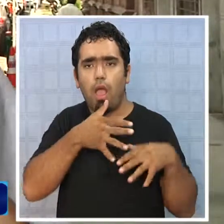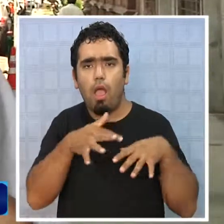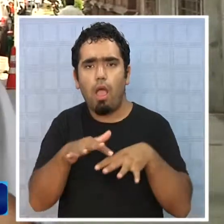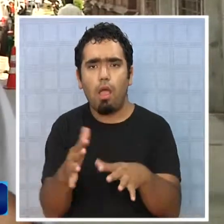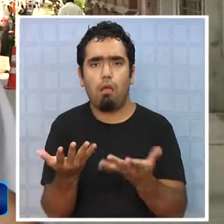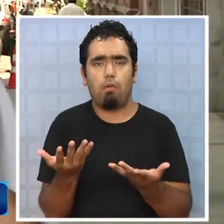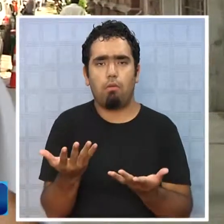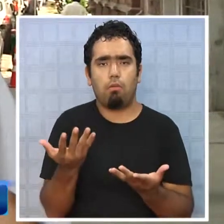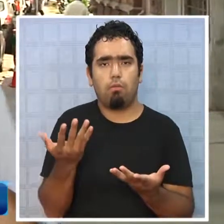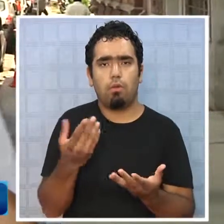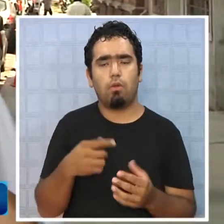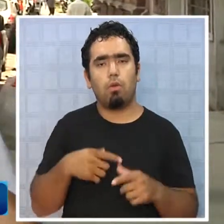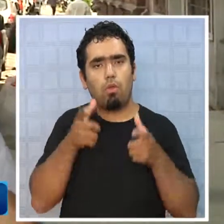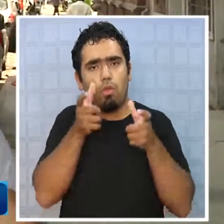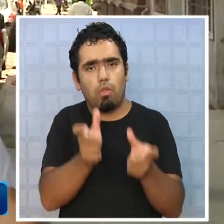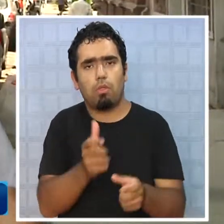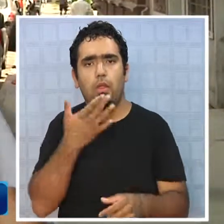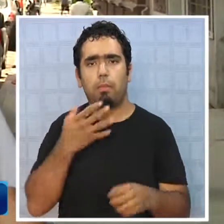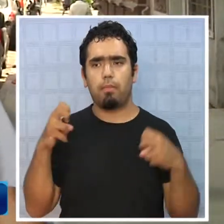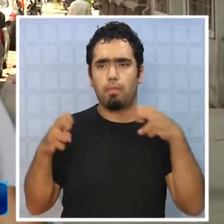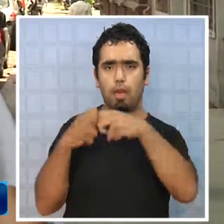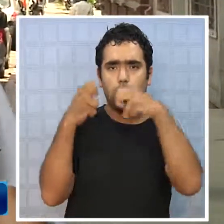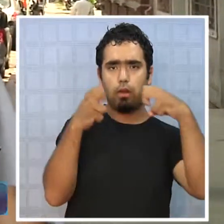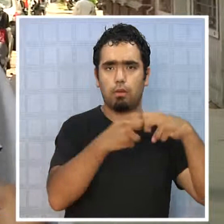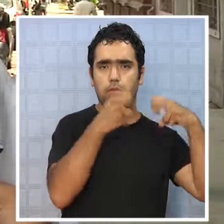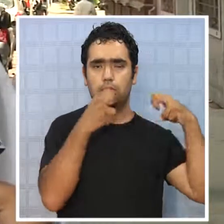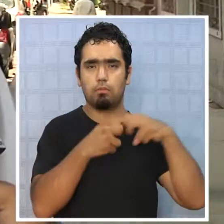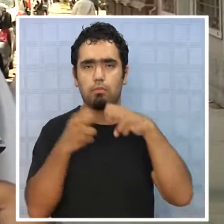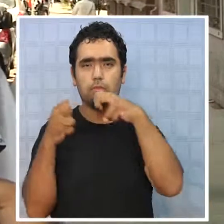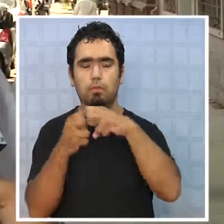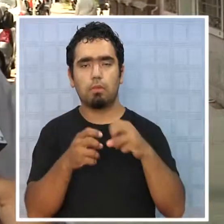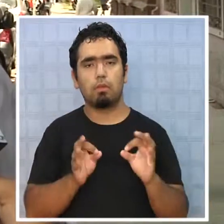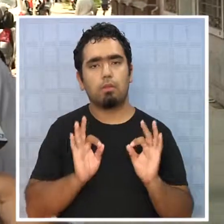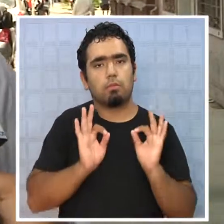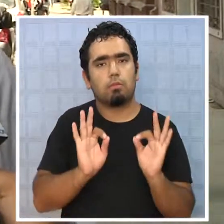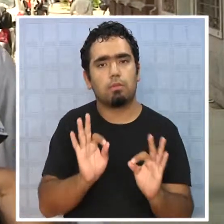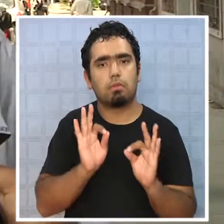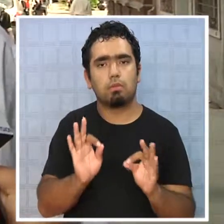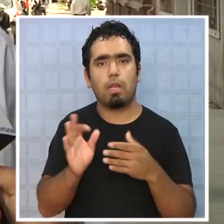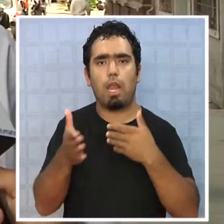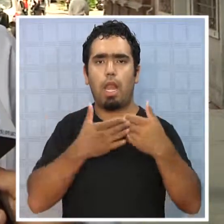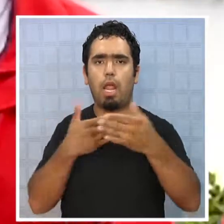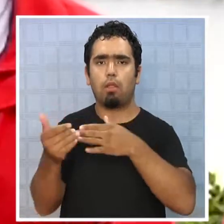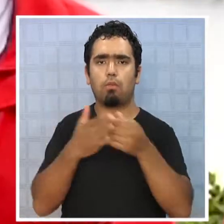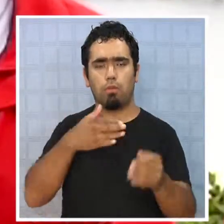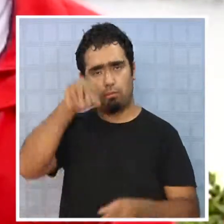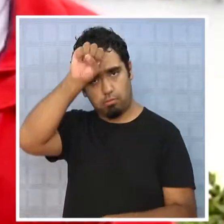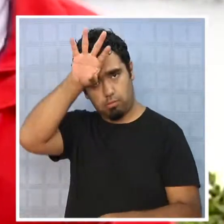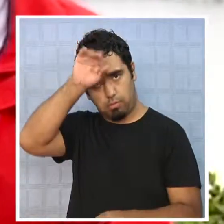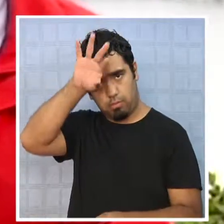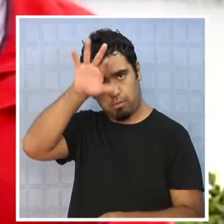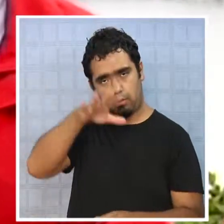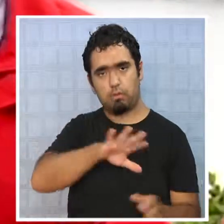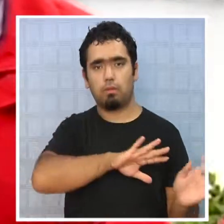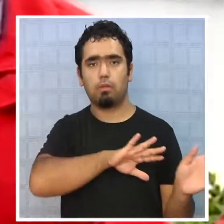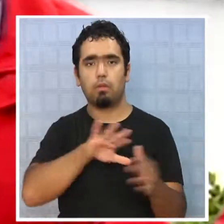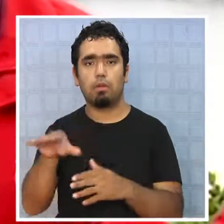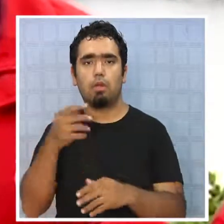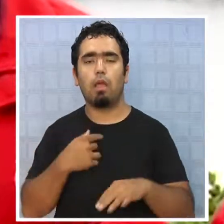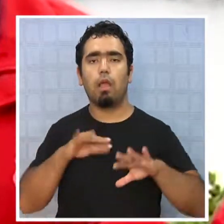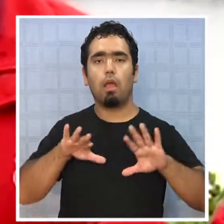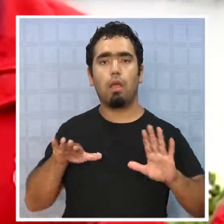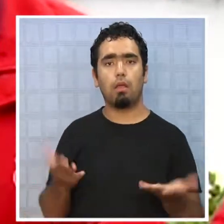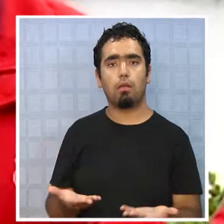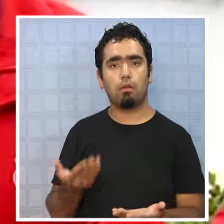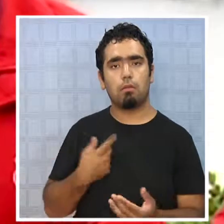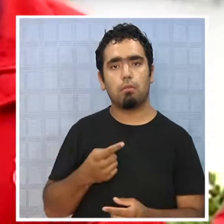sobre lo que son, qué sé yo, la energía eléctrica, por ejemplo, y sobre todo lo que son los recursos naturales mineros. Hasta ahora, a la vista de